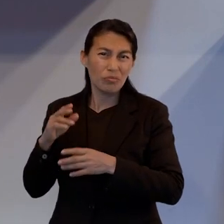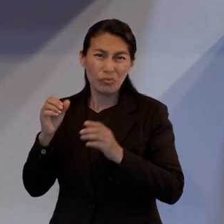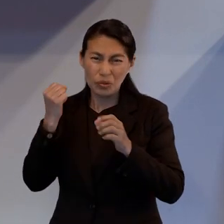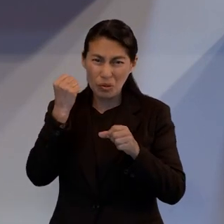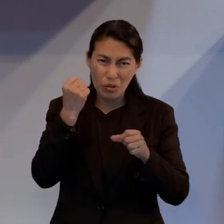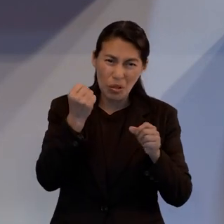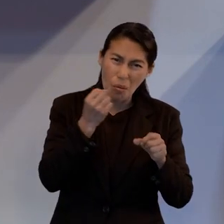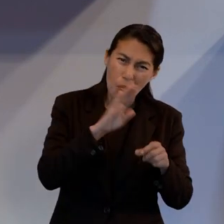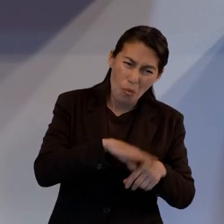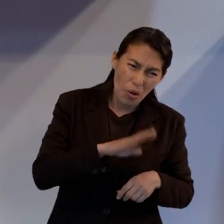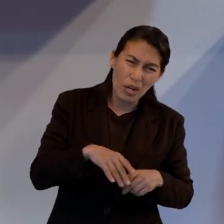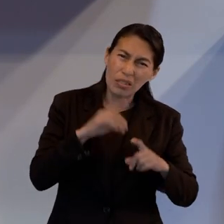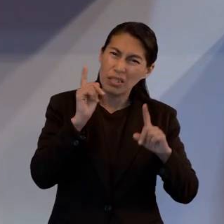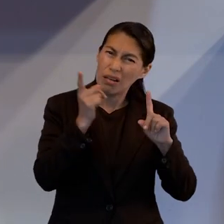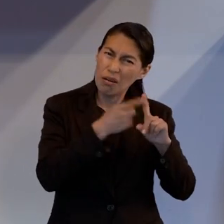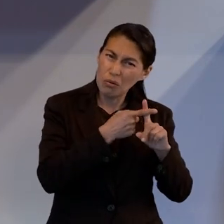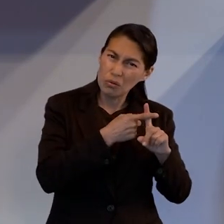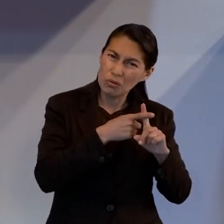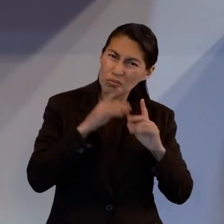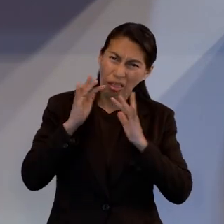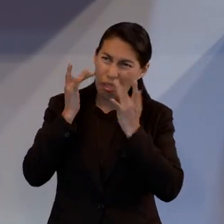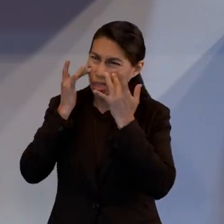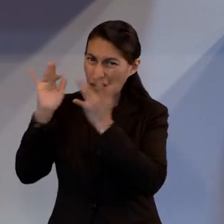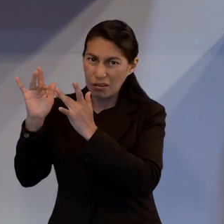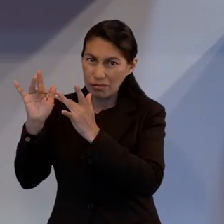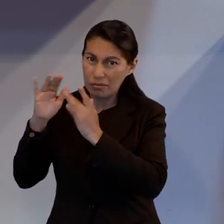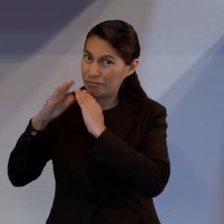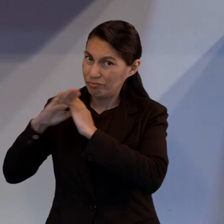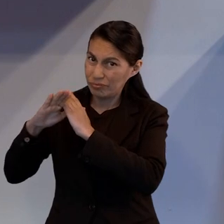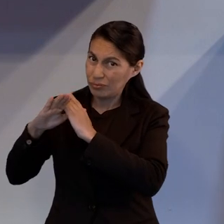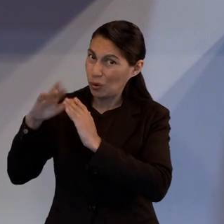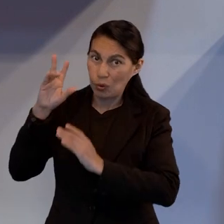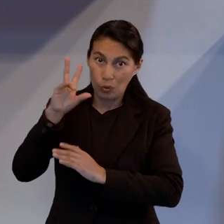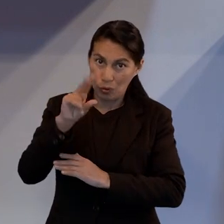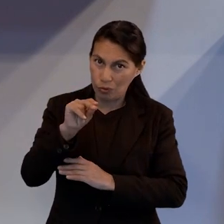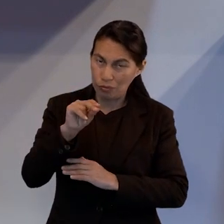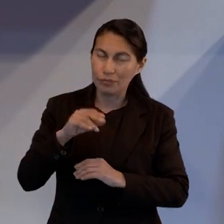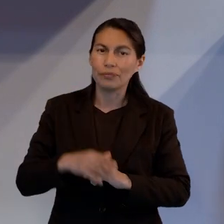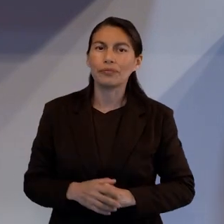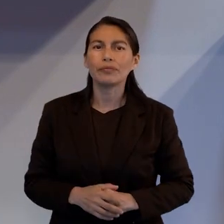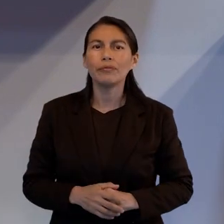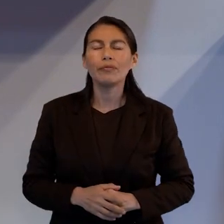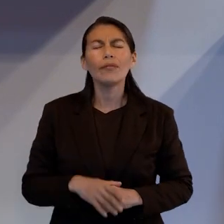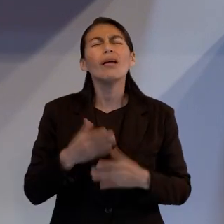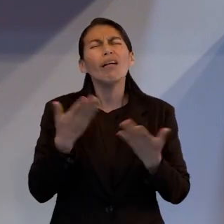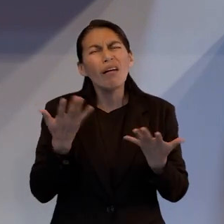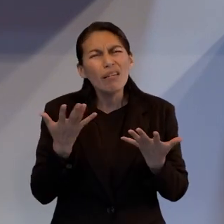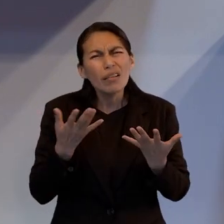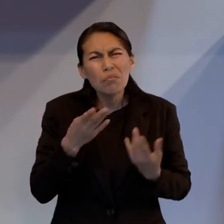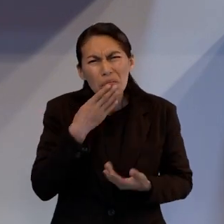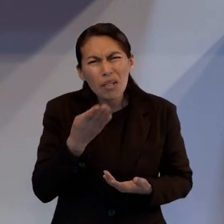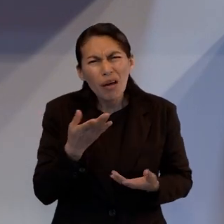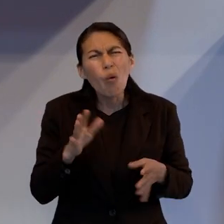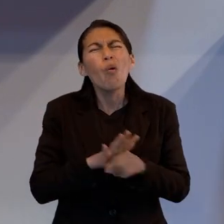Santo. Entonces viene, ¿qué cosas podemos hacer? ¿Qué cosas buenas se puede hacer?